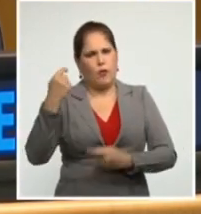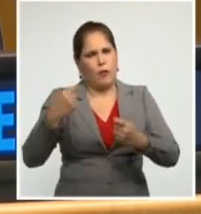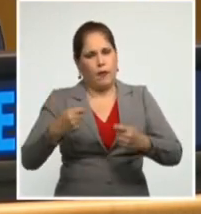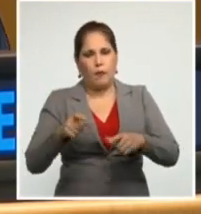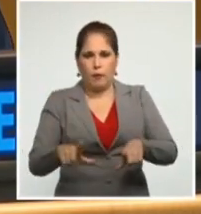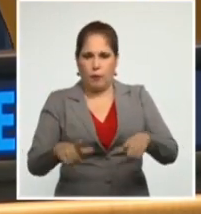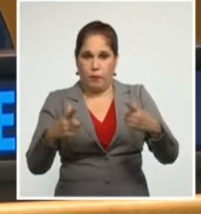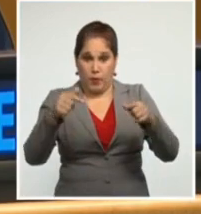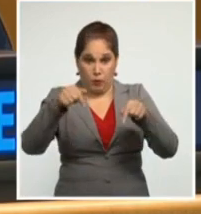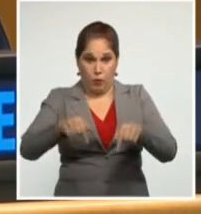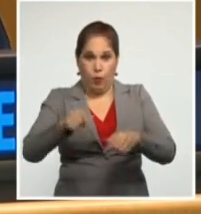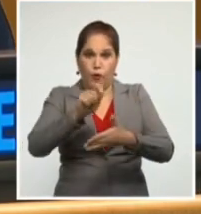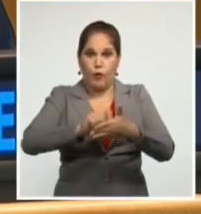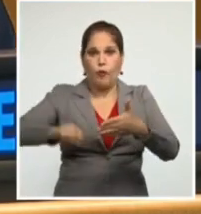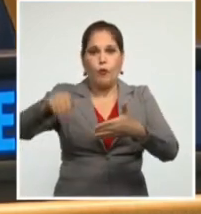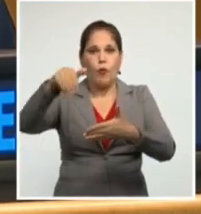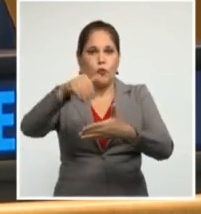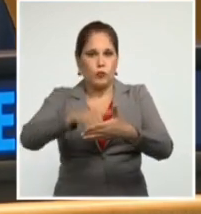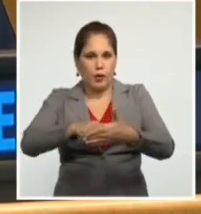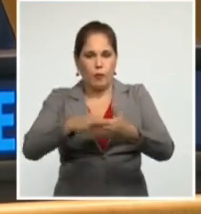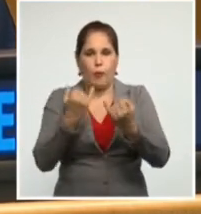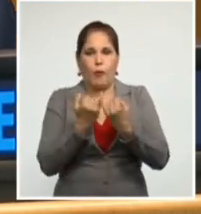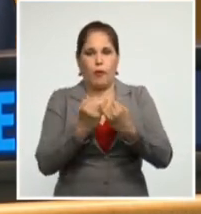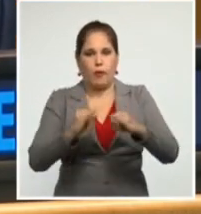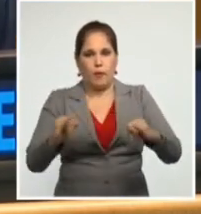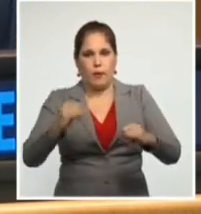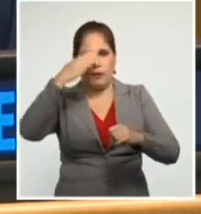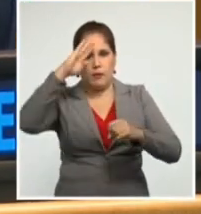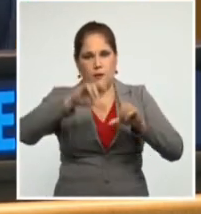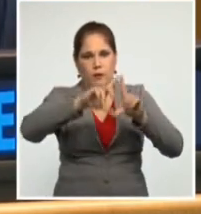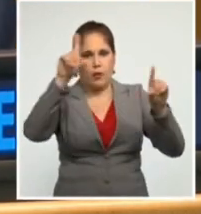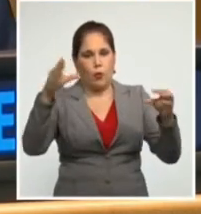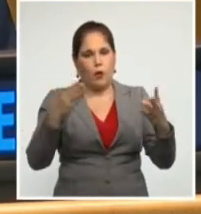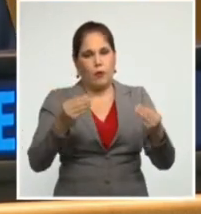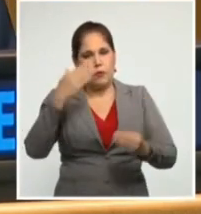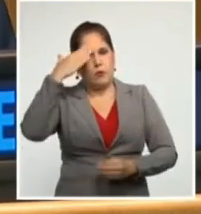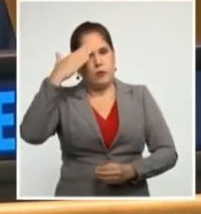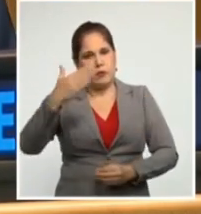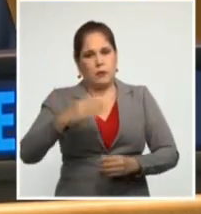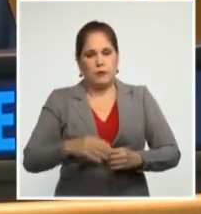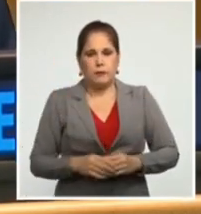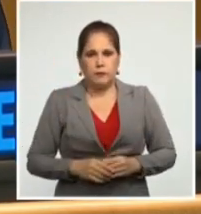Hoy votaremos por la independencia de Cuba. Muchas gracias, señor Presidente.